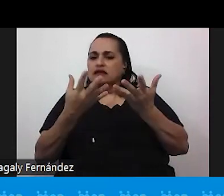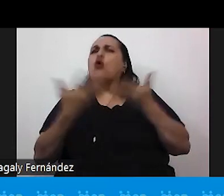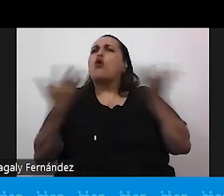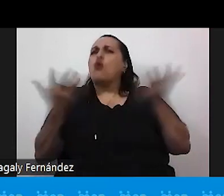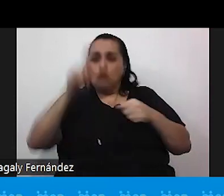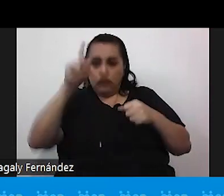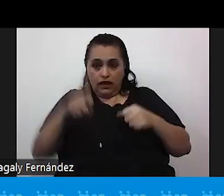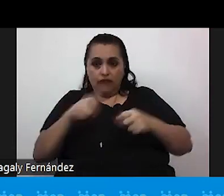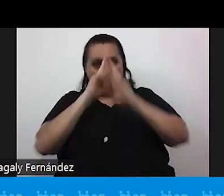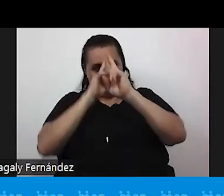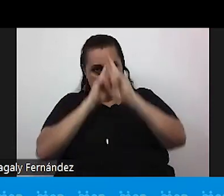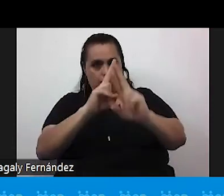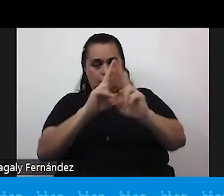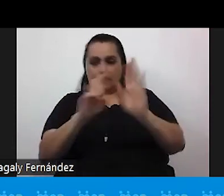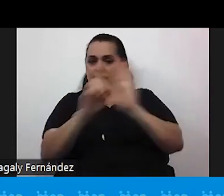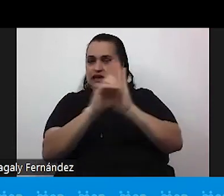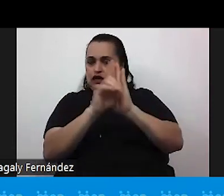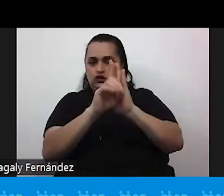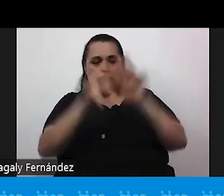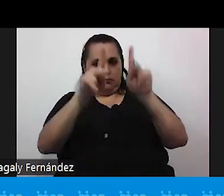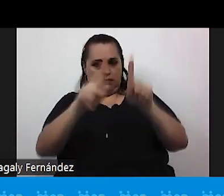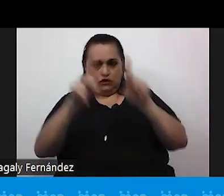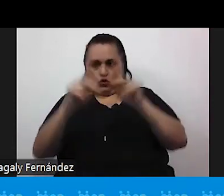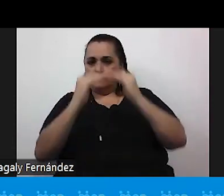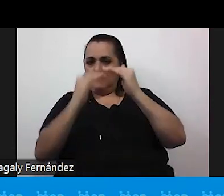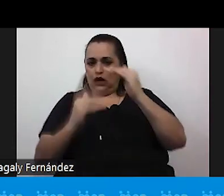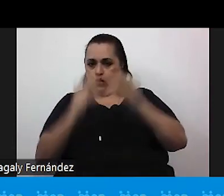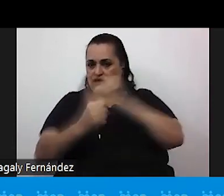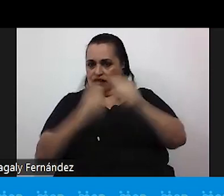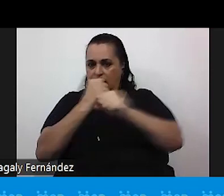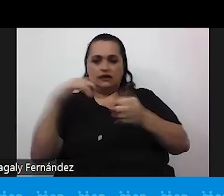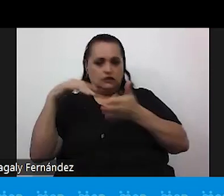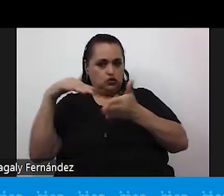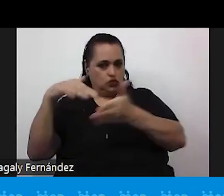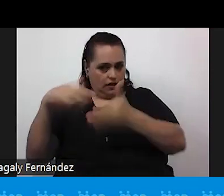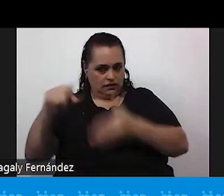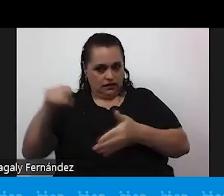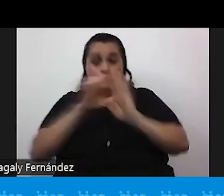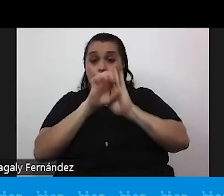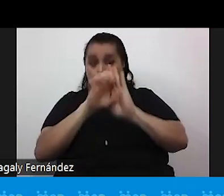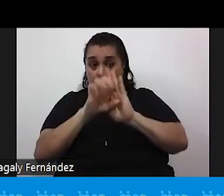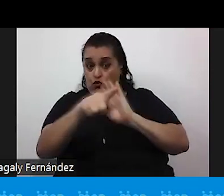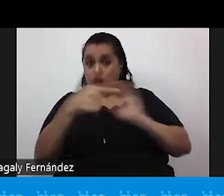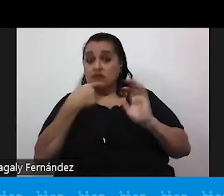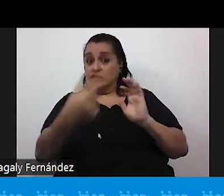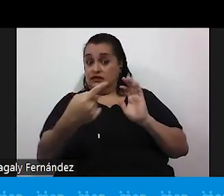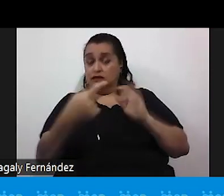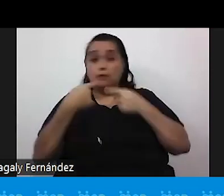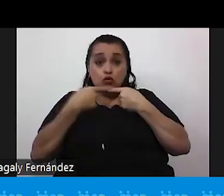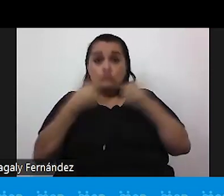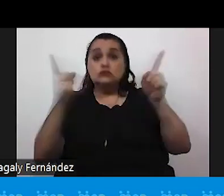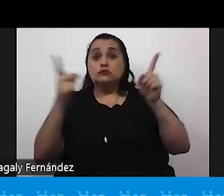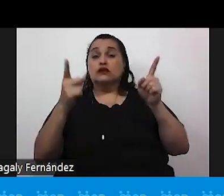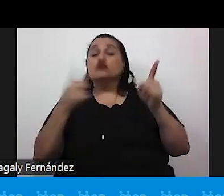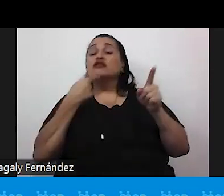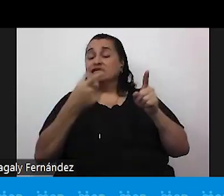de respetarse los derechos de las personas menores de edad o de las personas estudiantes por ejemplo acá en uno de sus pronunciamientos indica que al